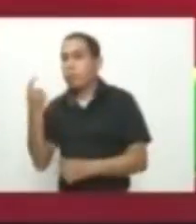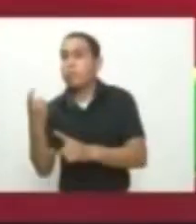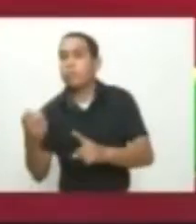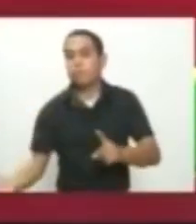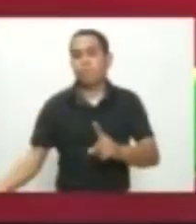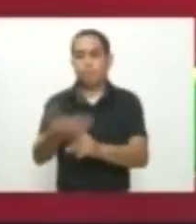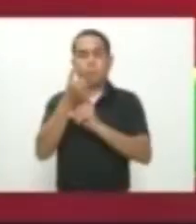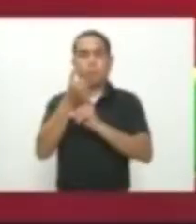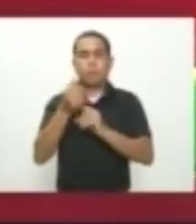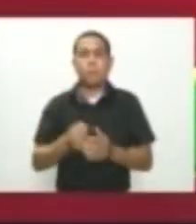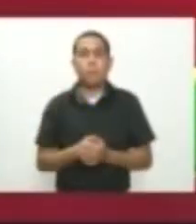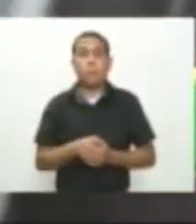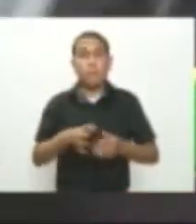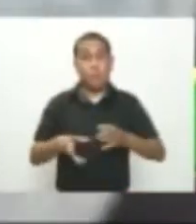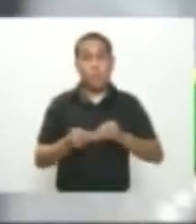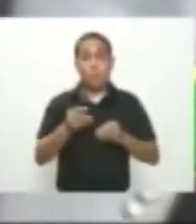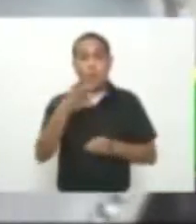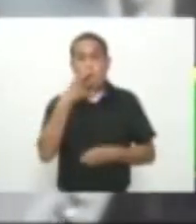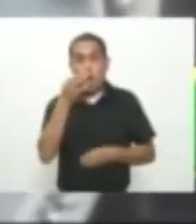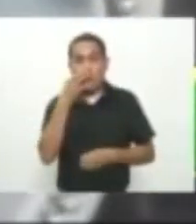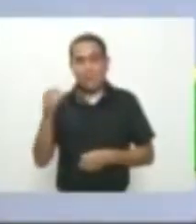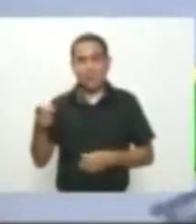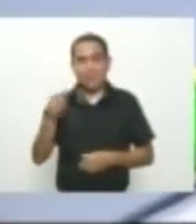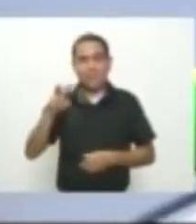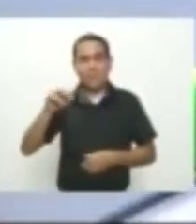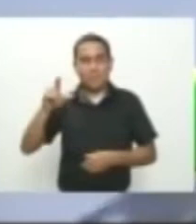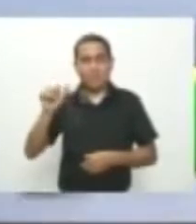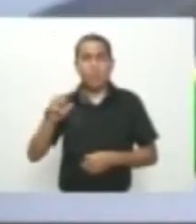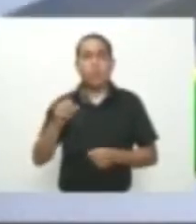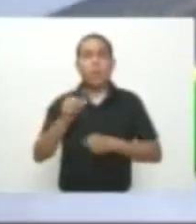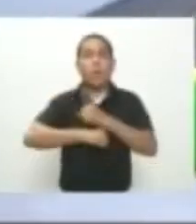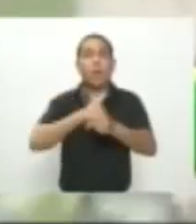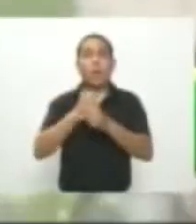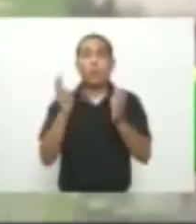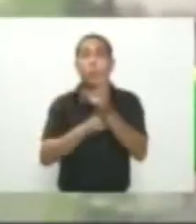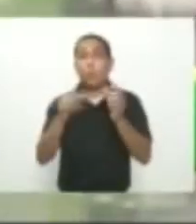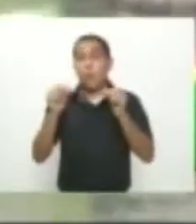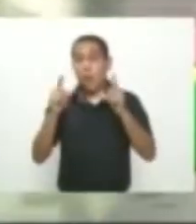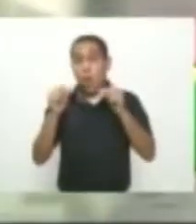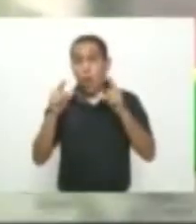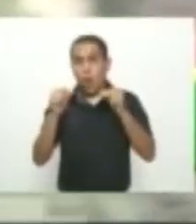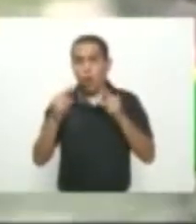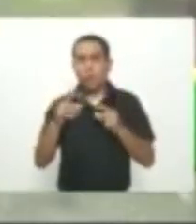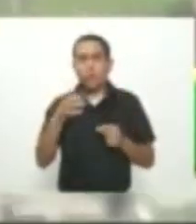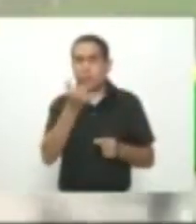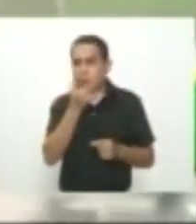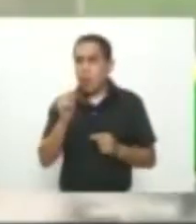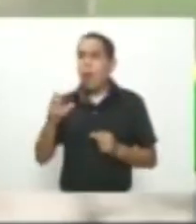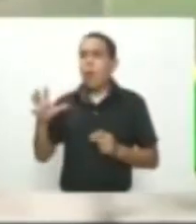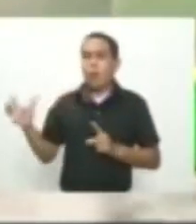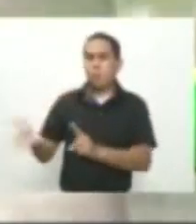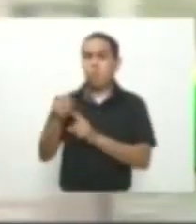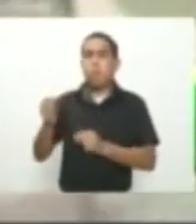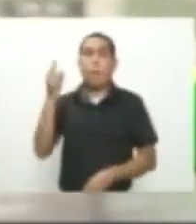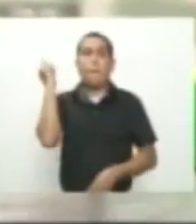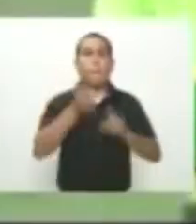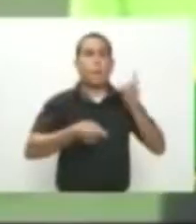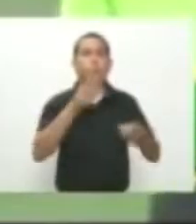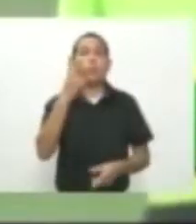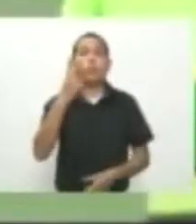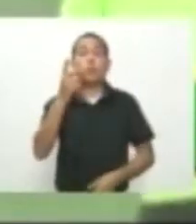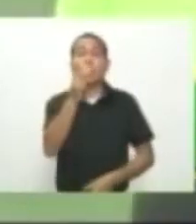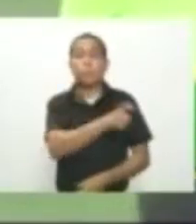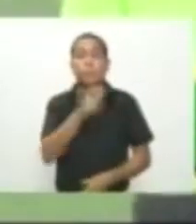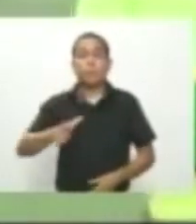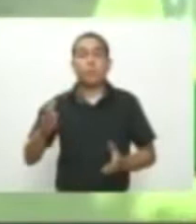alias Gavilán salió por primera vez a la luz pública en enero de 2011 cuando según información de inteligencia ordenó asesinar a dos estudiantes